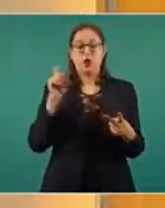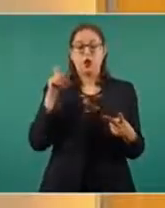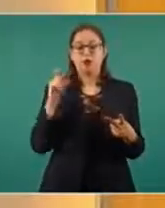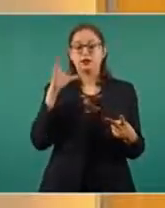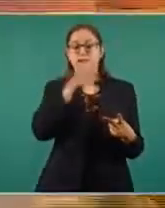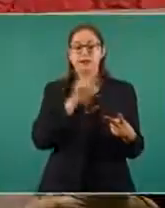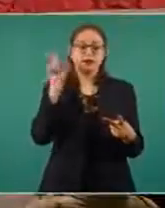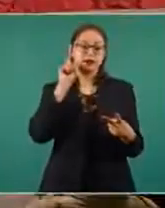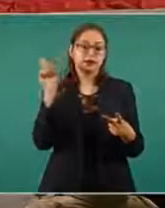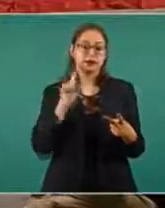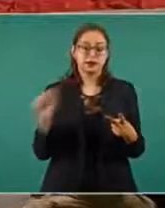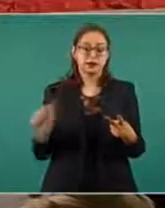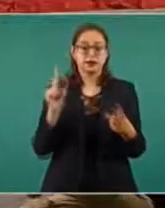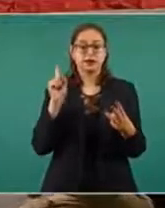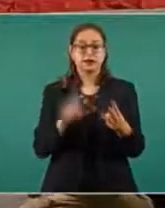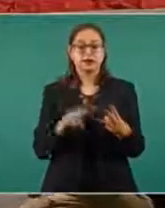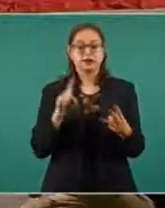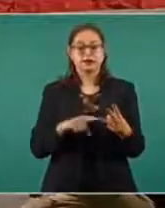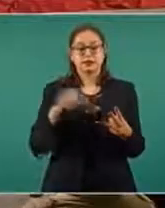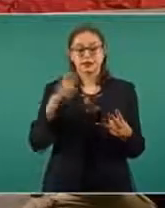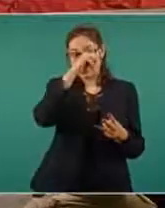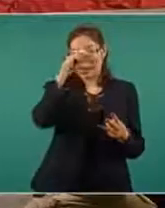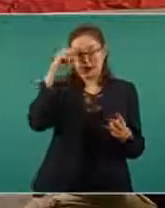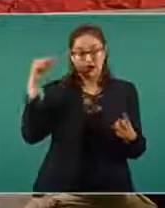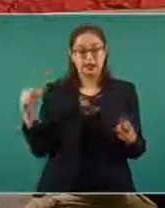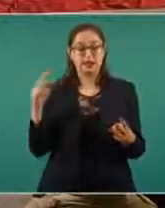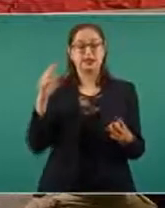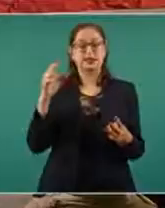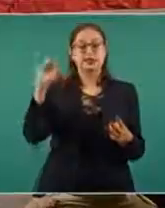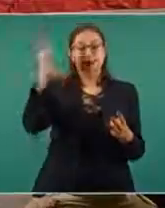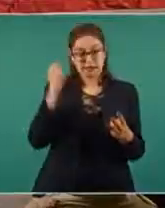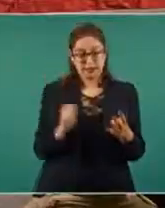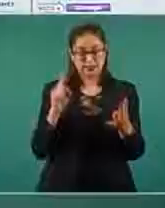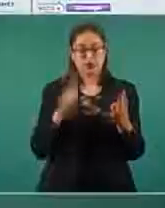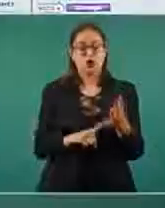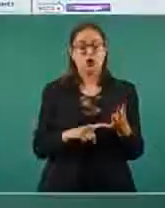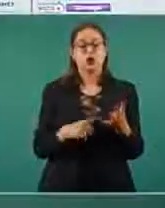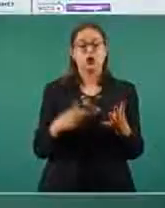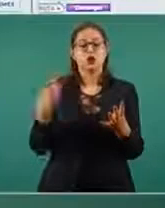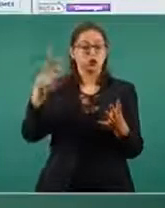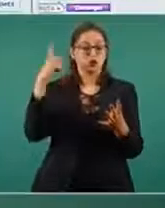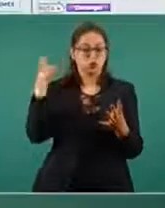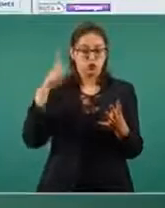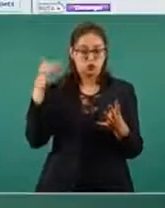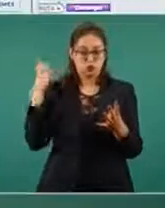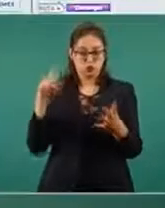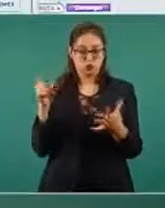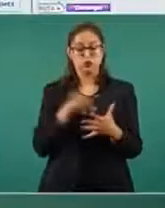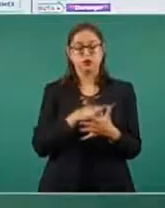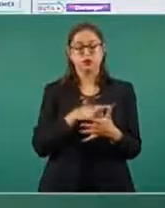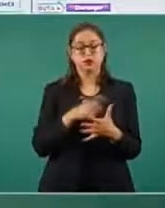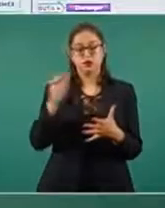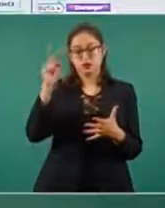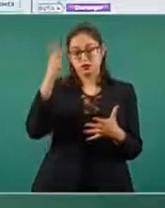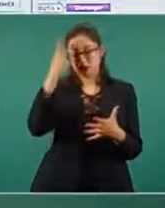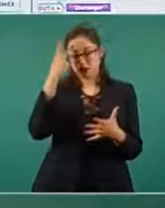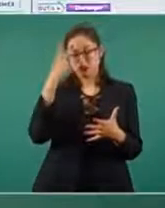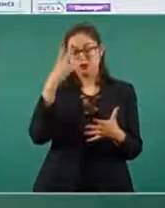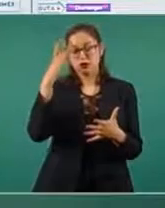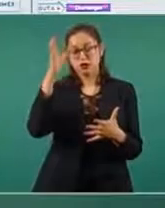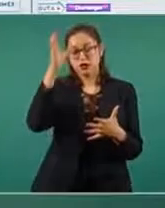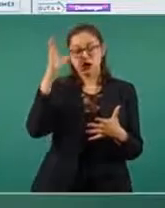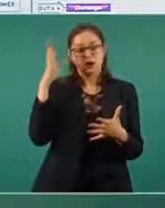La 3, Nayarit y Sinaloa. La 4, Durango. La 5, San Luis Potosí, Coahuila y Nuevo León.